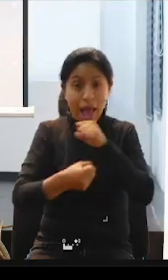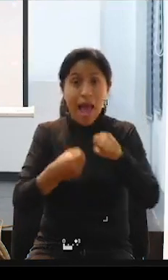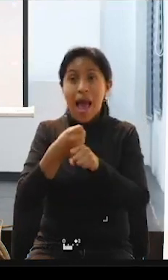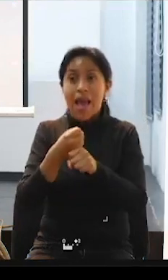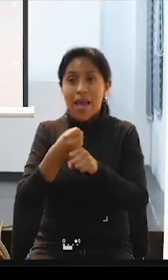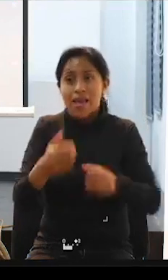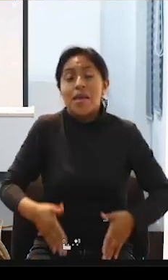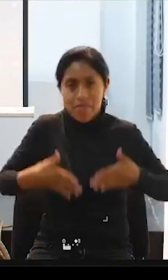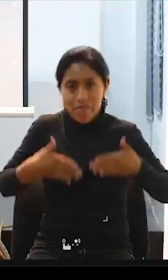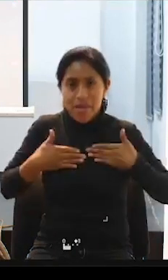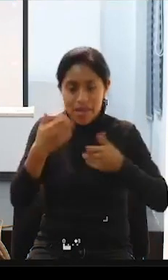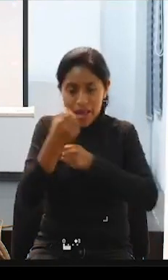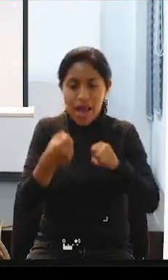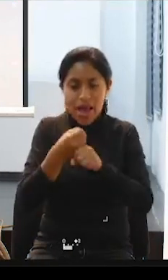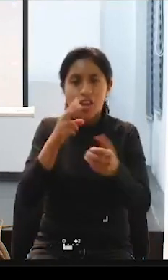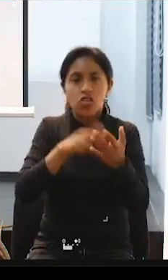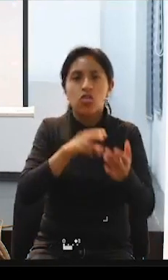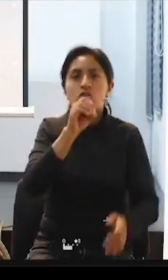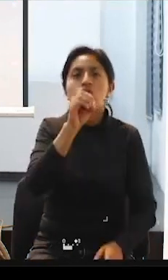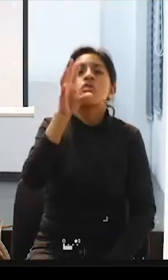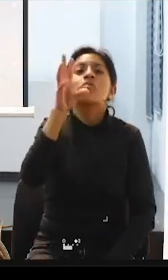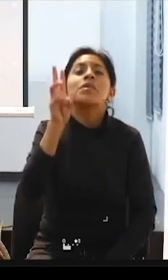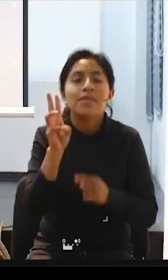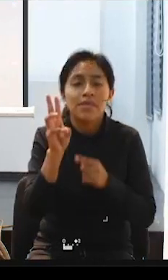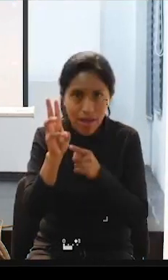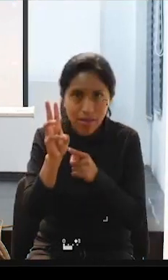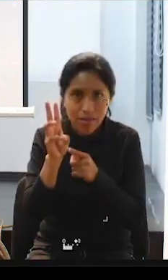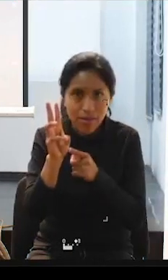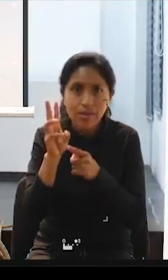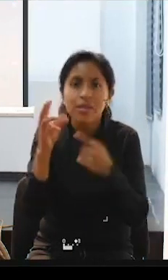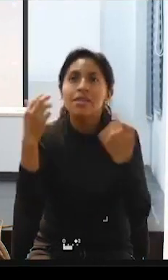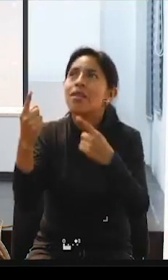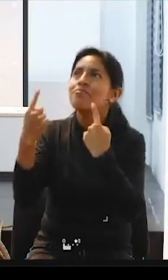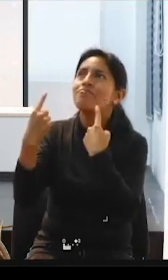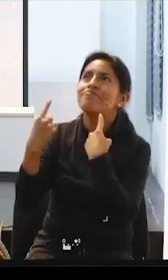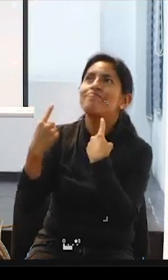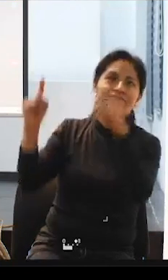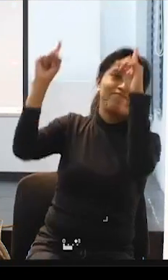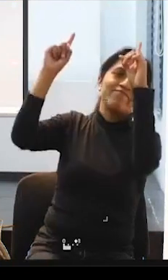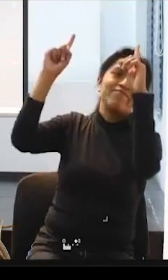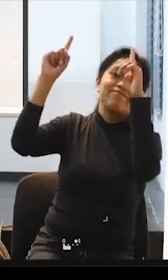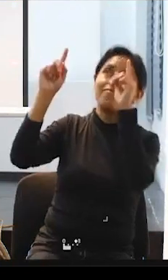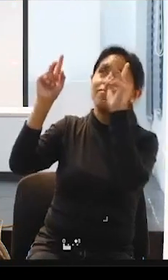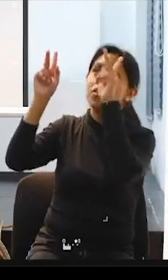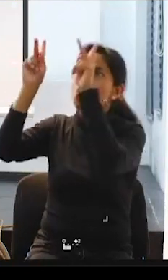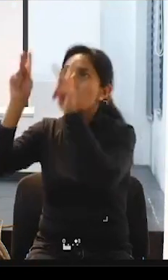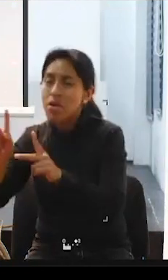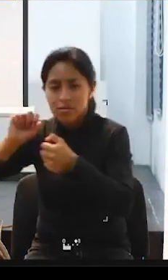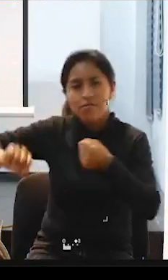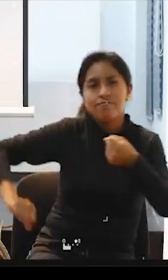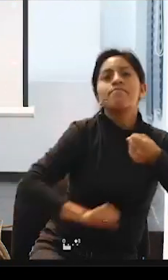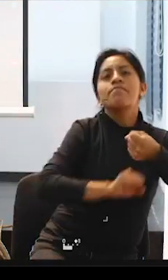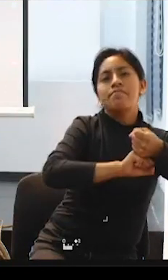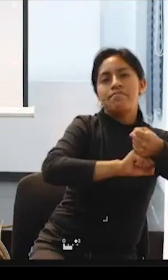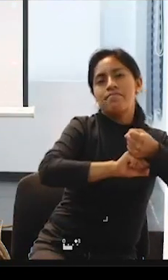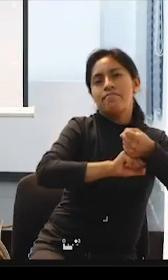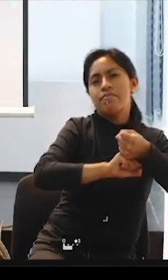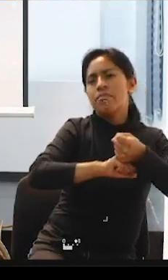se tuviera en cuenta y se mantiera la asistencia personal. La realidad demostrada es que